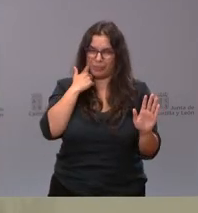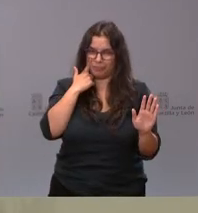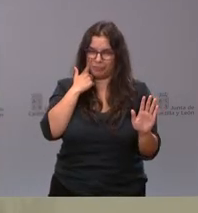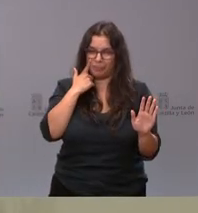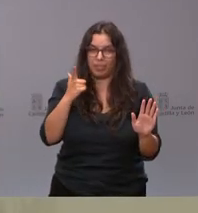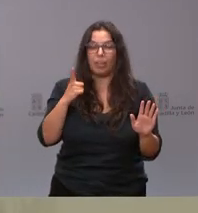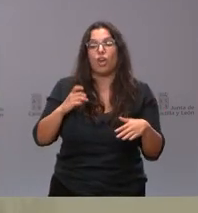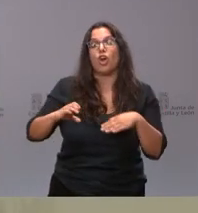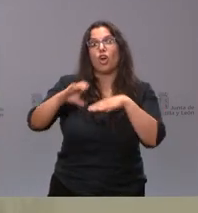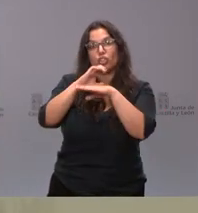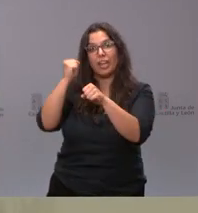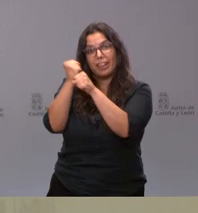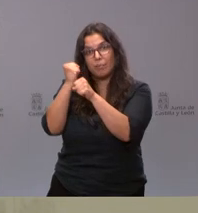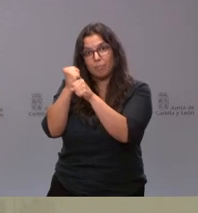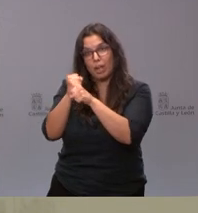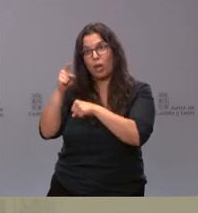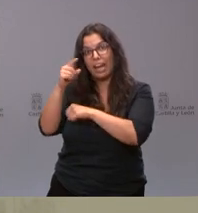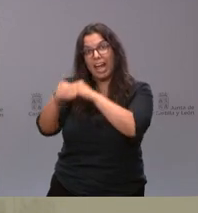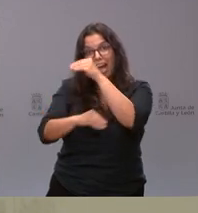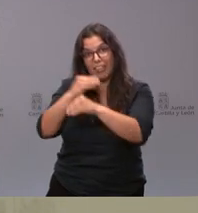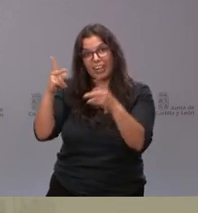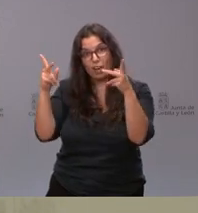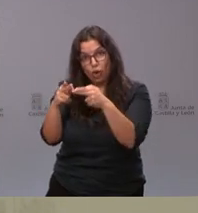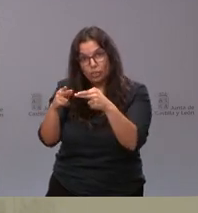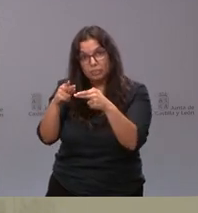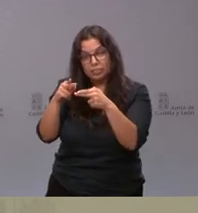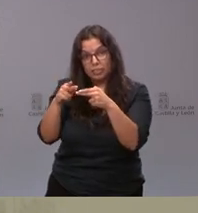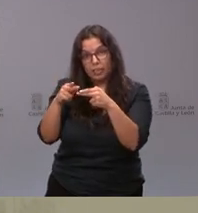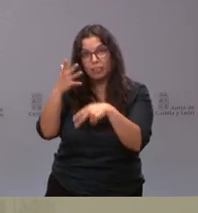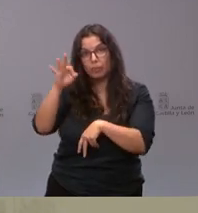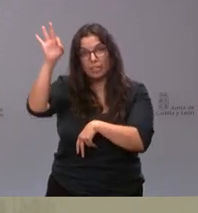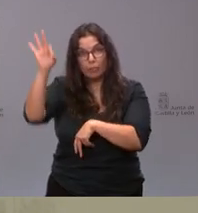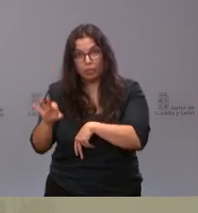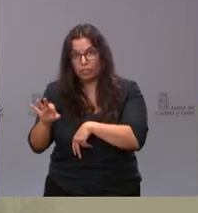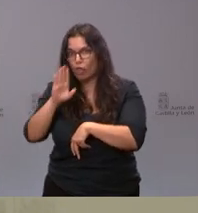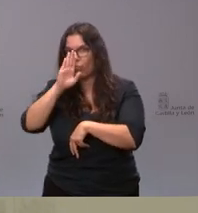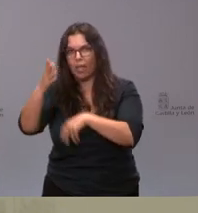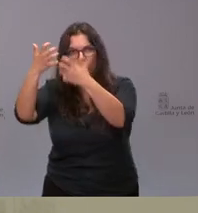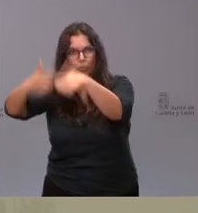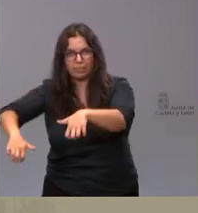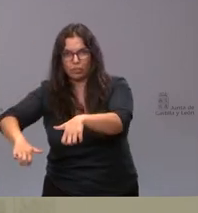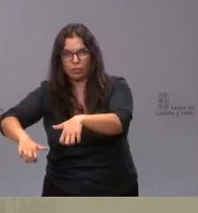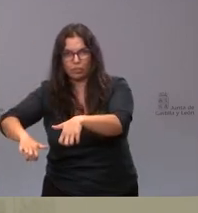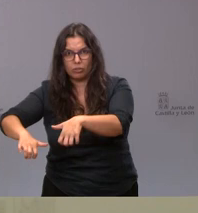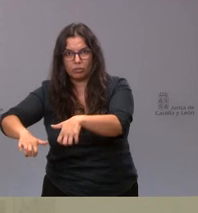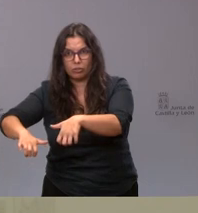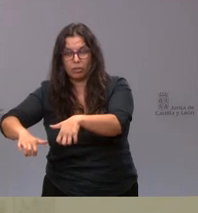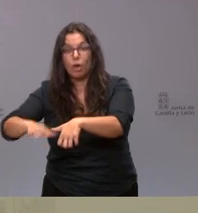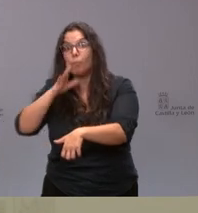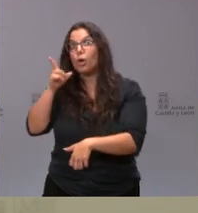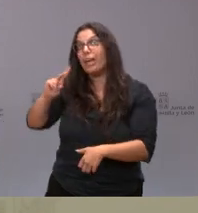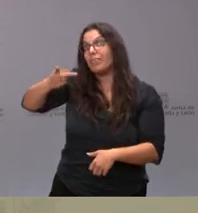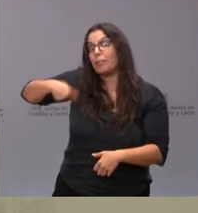la Consejería de Empleo va a hacer el recorte del 50%, sin diálogo ninguno. Lo ha anunciado como